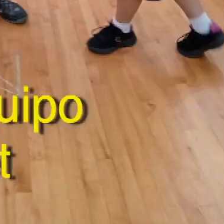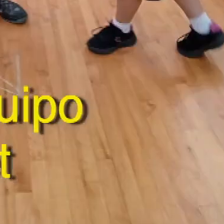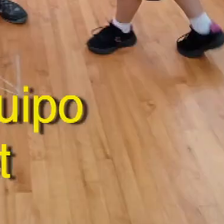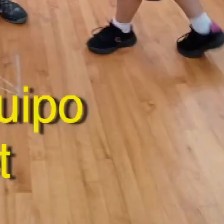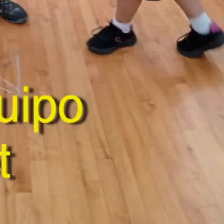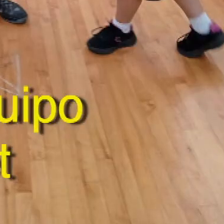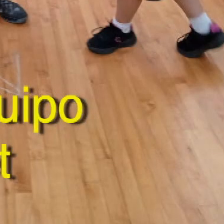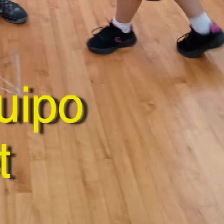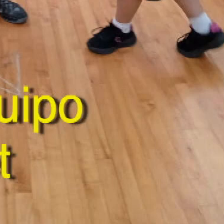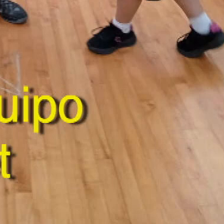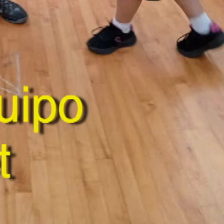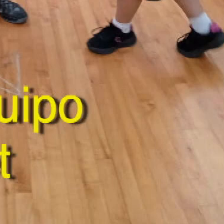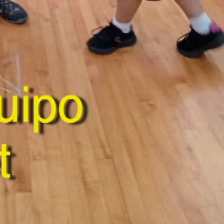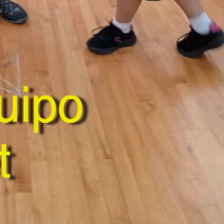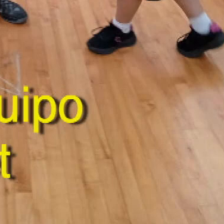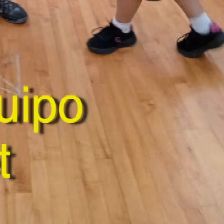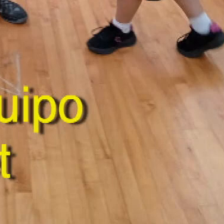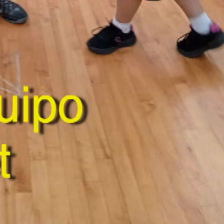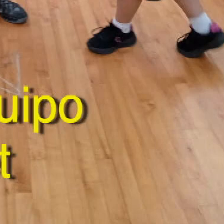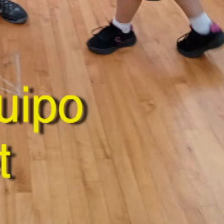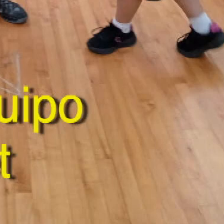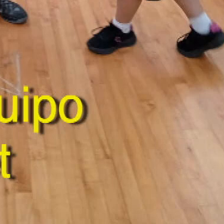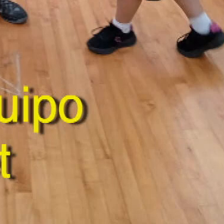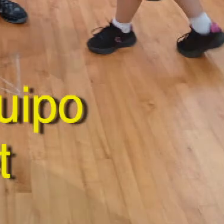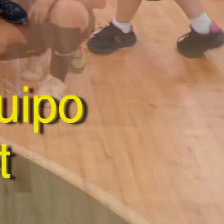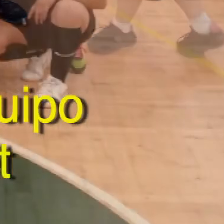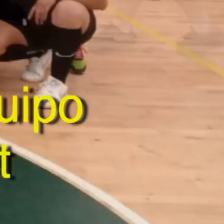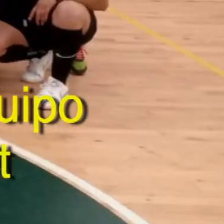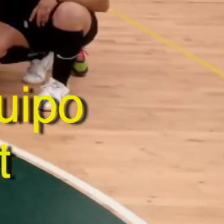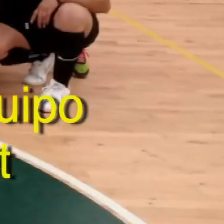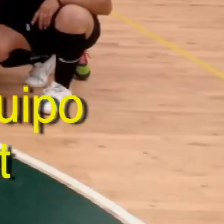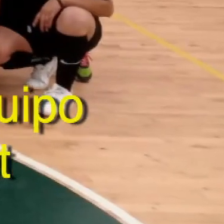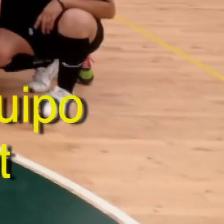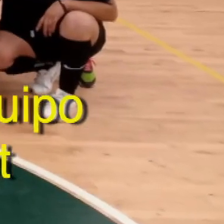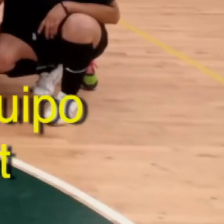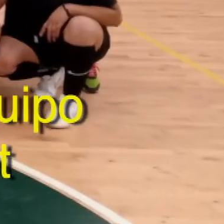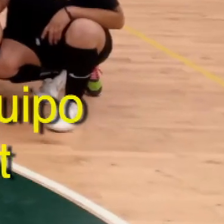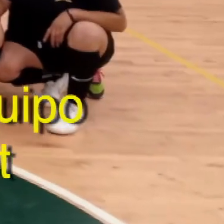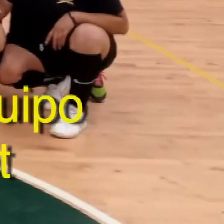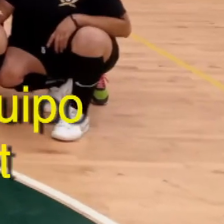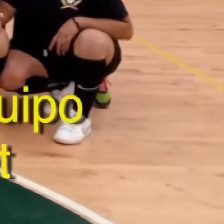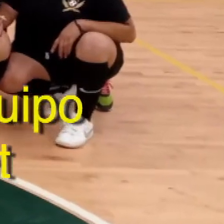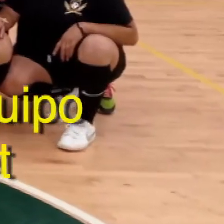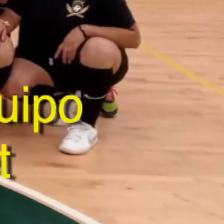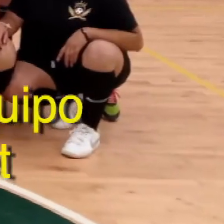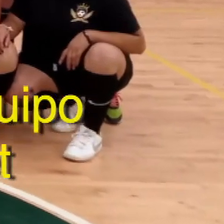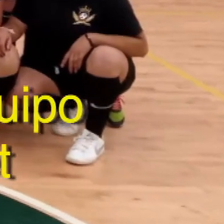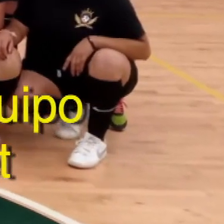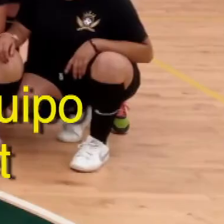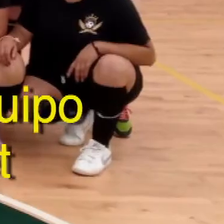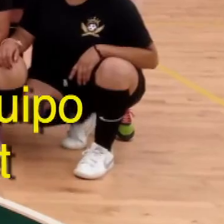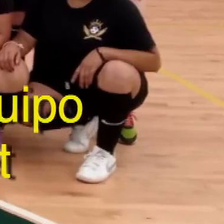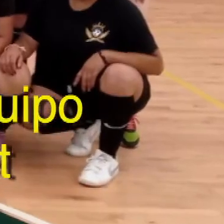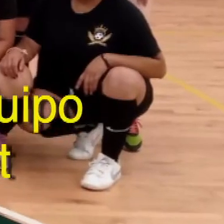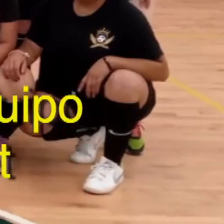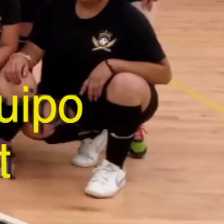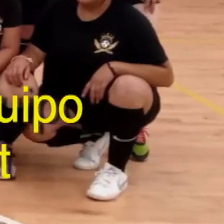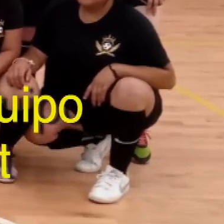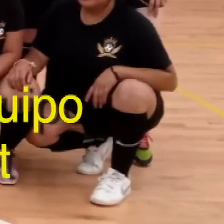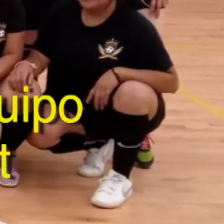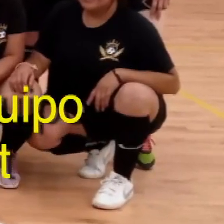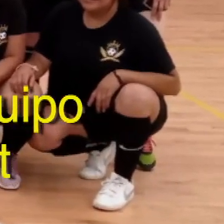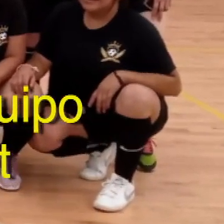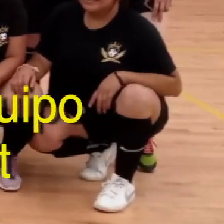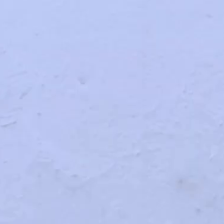capitana del equipo de todos mis chicos de